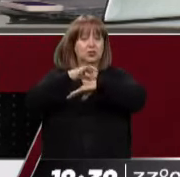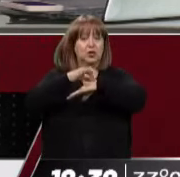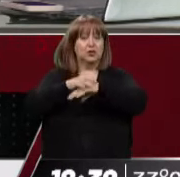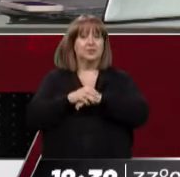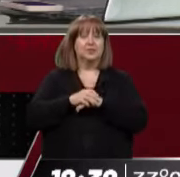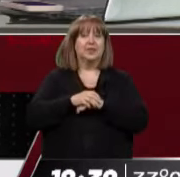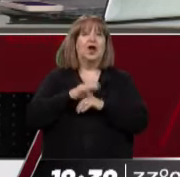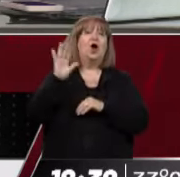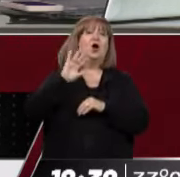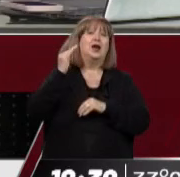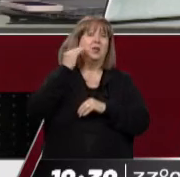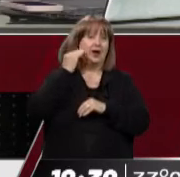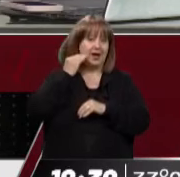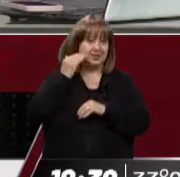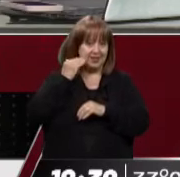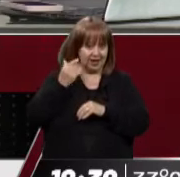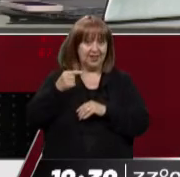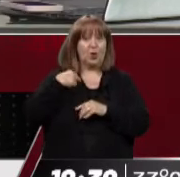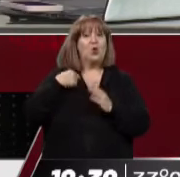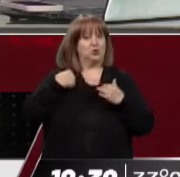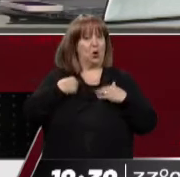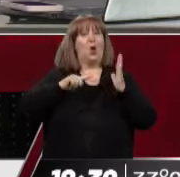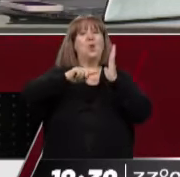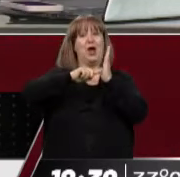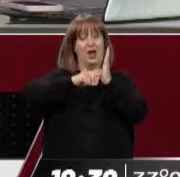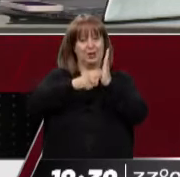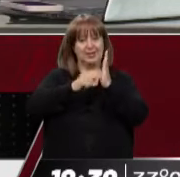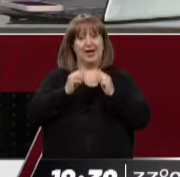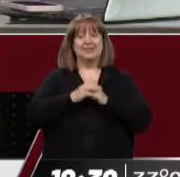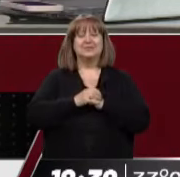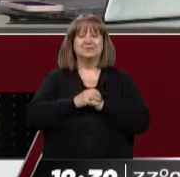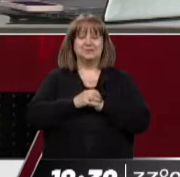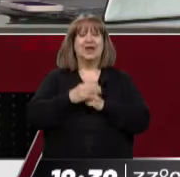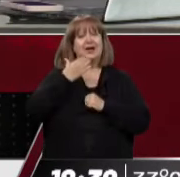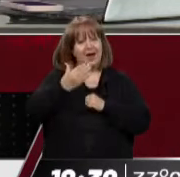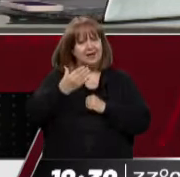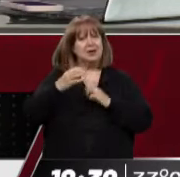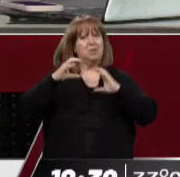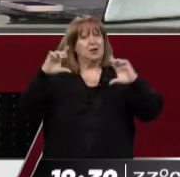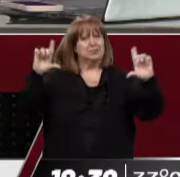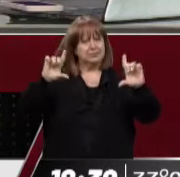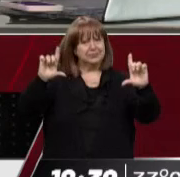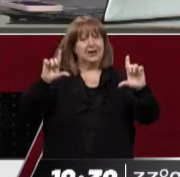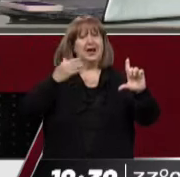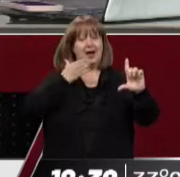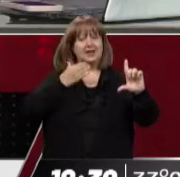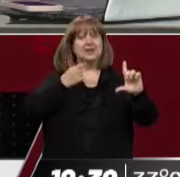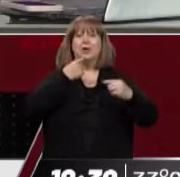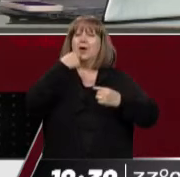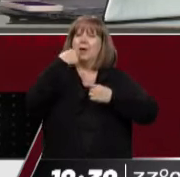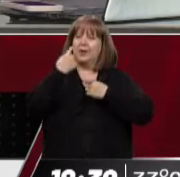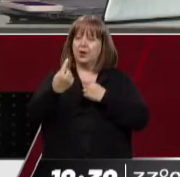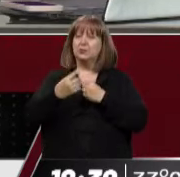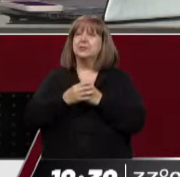Hola, Gisela, ¿cómo estás? Un gusto saludarte desde acá de Buenos Aires. Muy bien, muy bien. Gracias por la comunicación. Bueno, usted